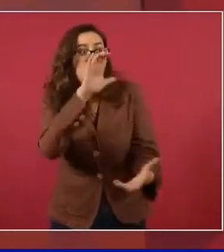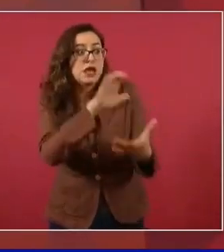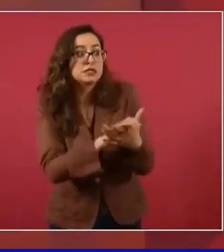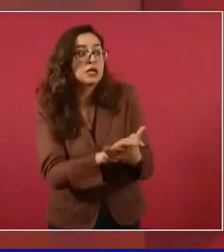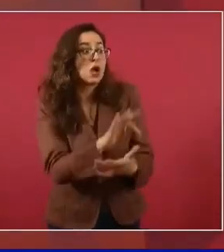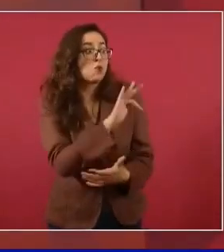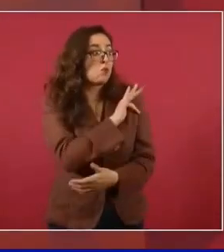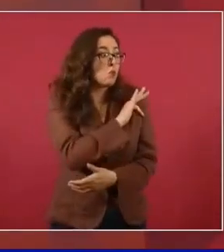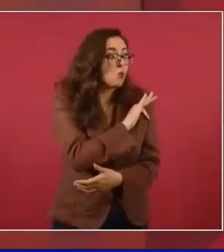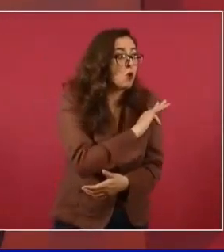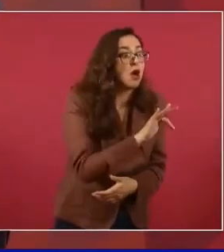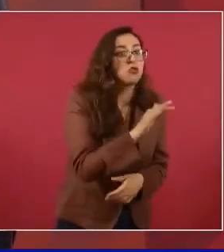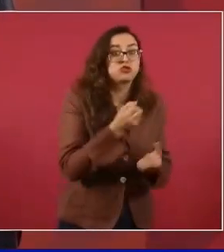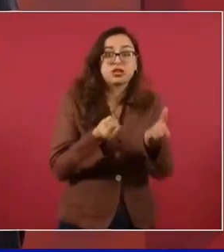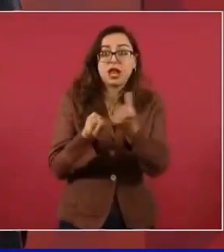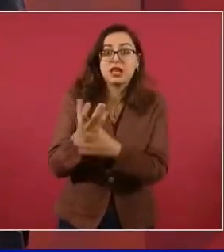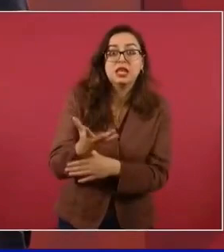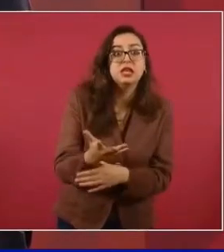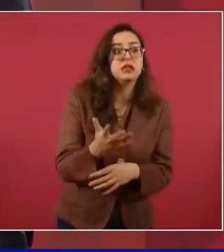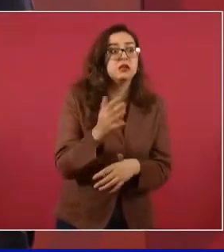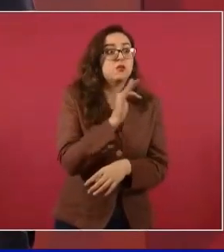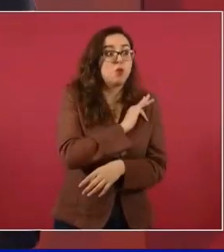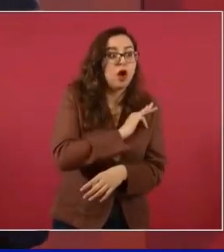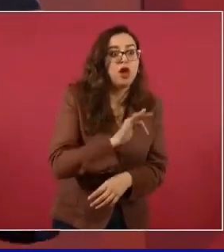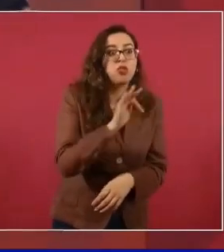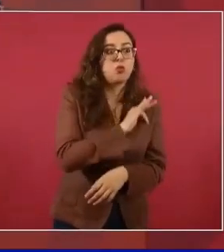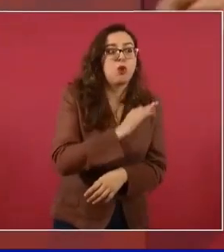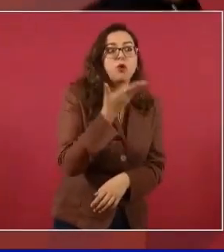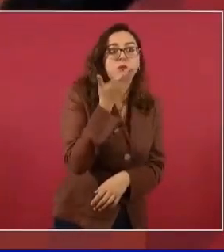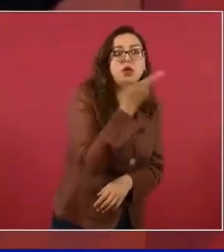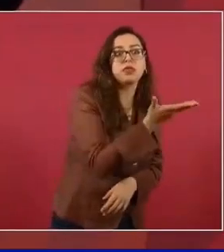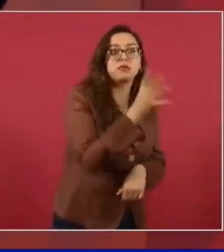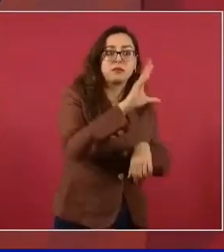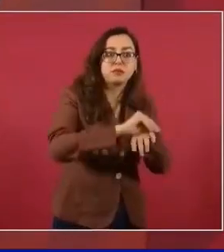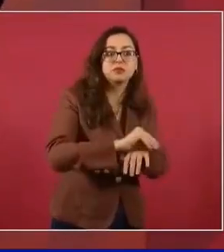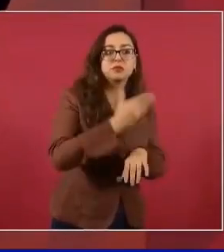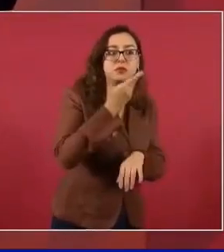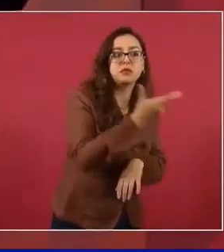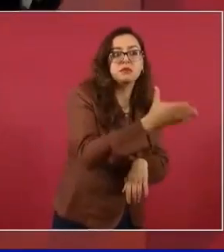Tenía que decidir el amo. Y esto no